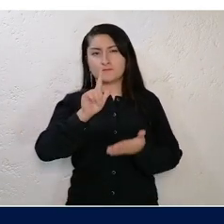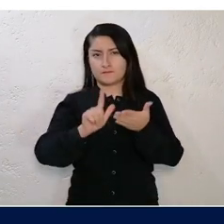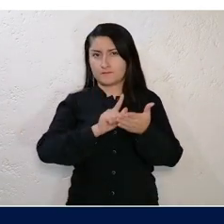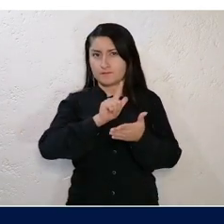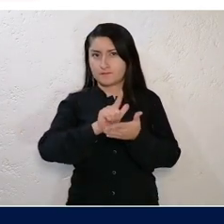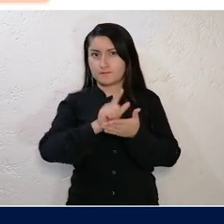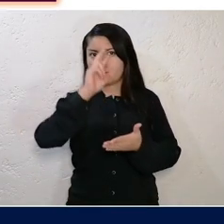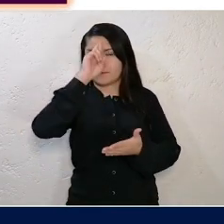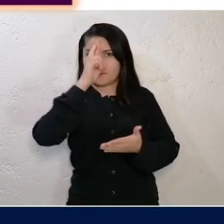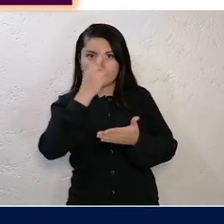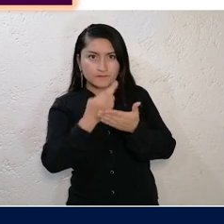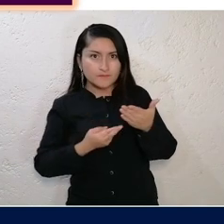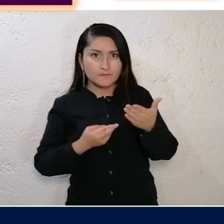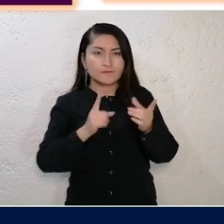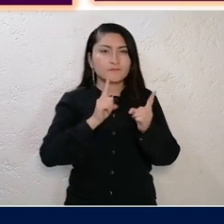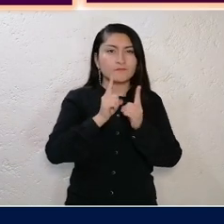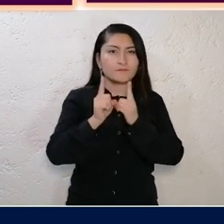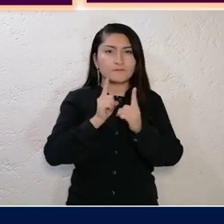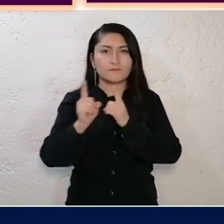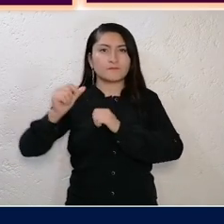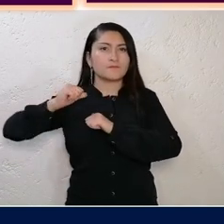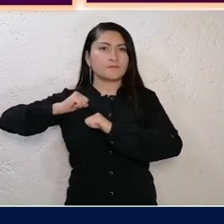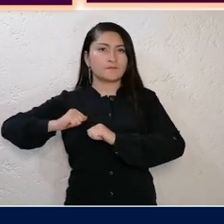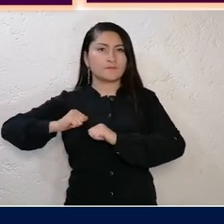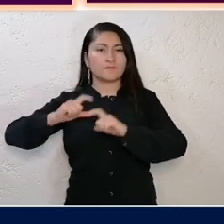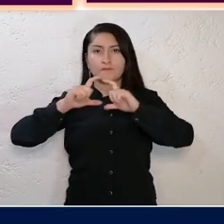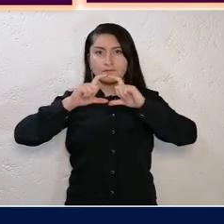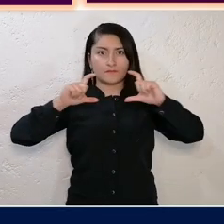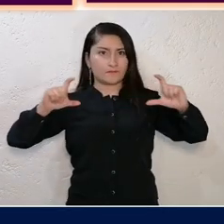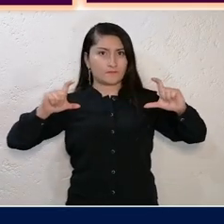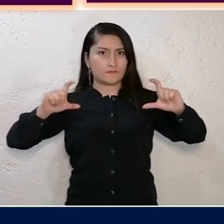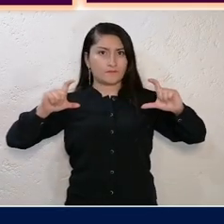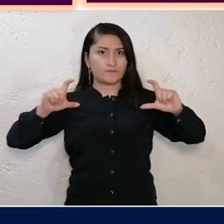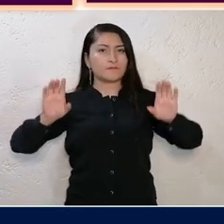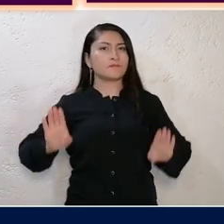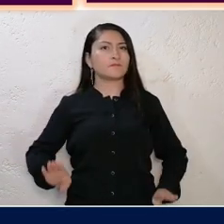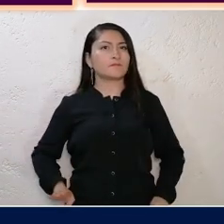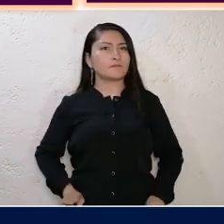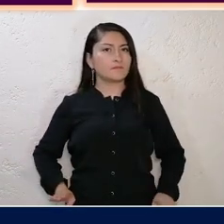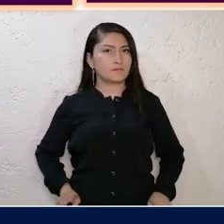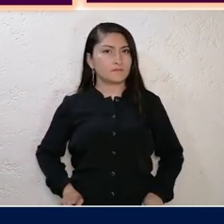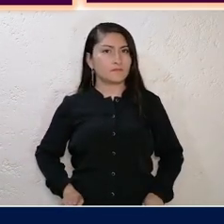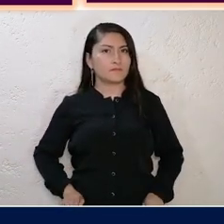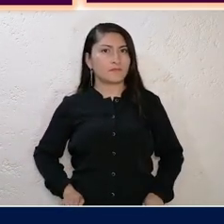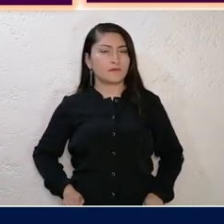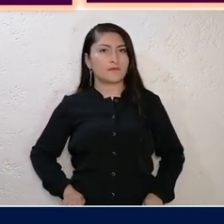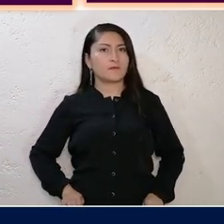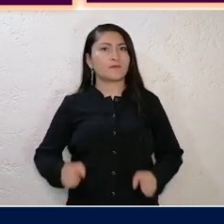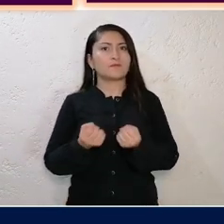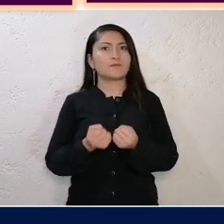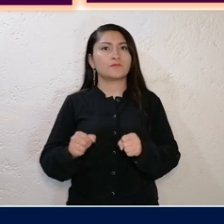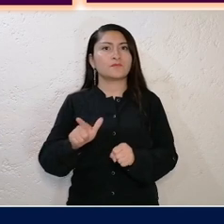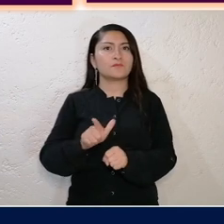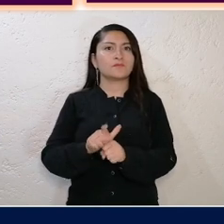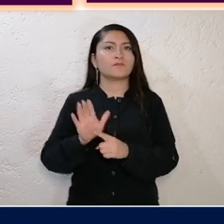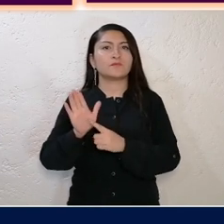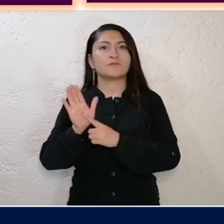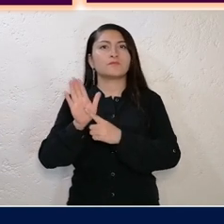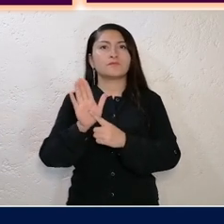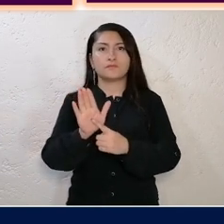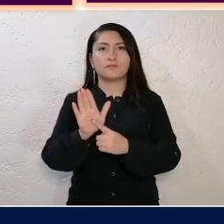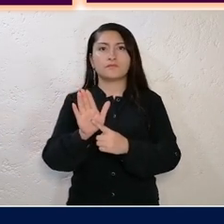y delictivas, roles sociales, estereotipos, actitudes, influencia social,